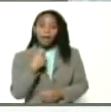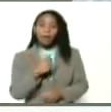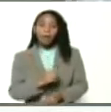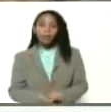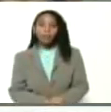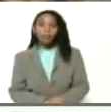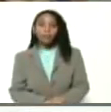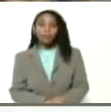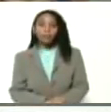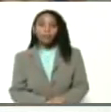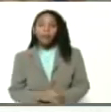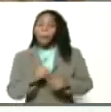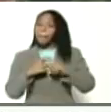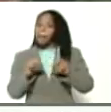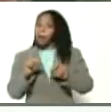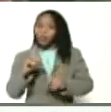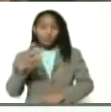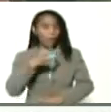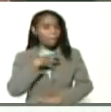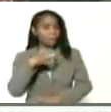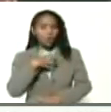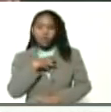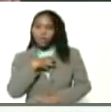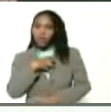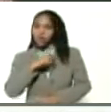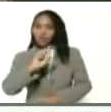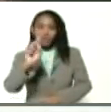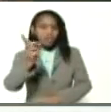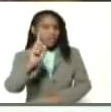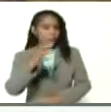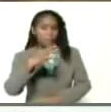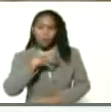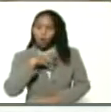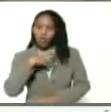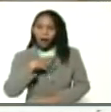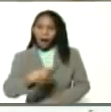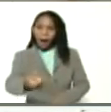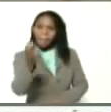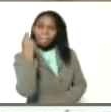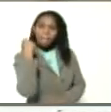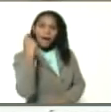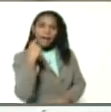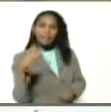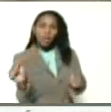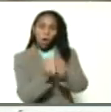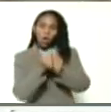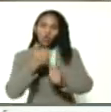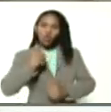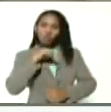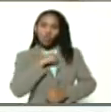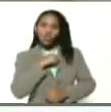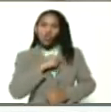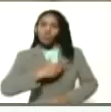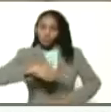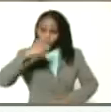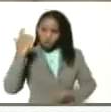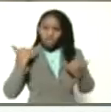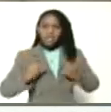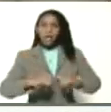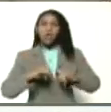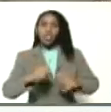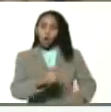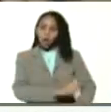pero no han podido ni podrán jamás con nosotros somos los hijos de los